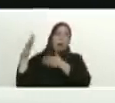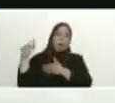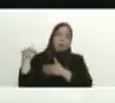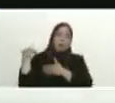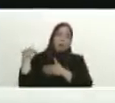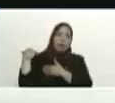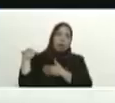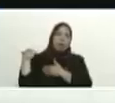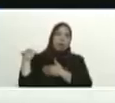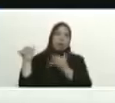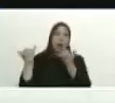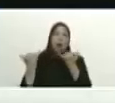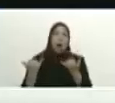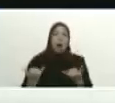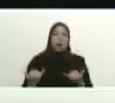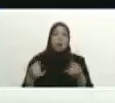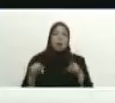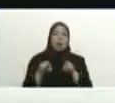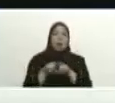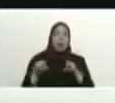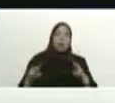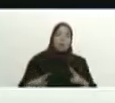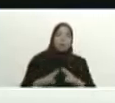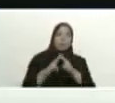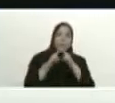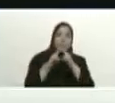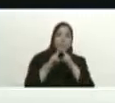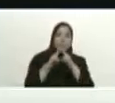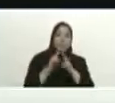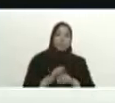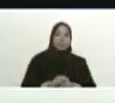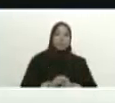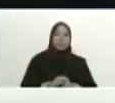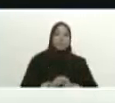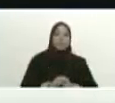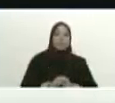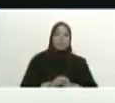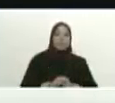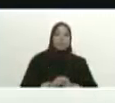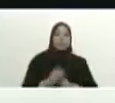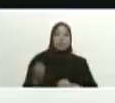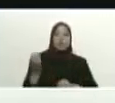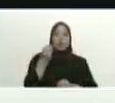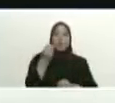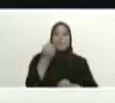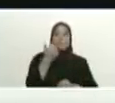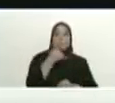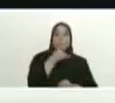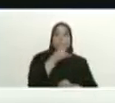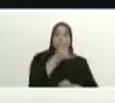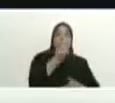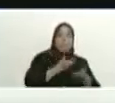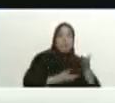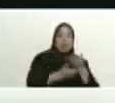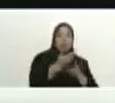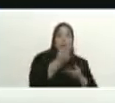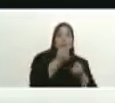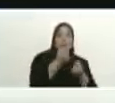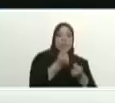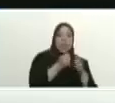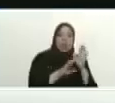llegó a estar ahora a menos de 2 mil millones de dólares llevarlo otra vez al máximo nivel el intercambio comercial